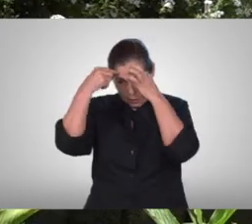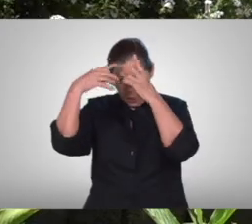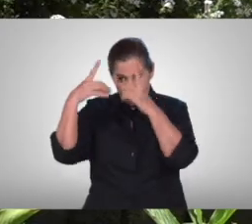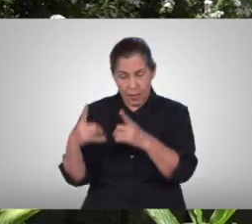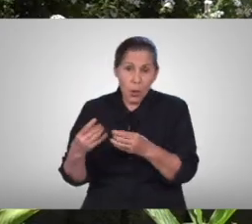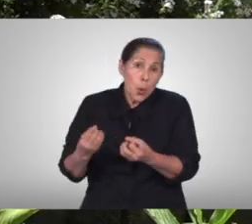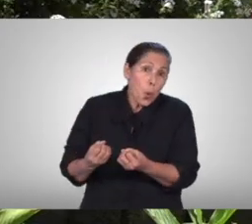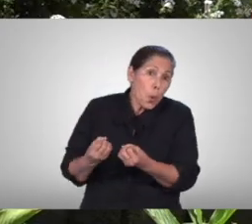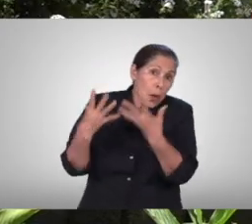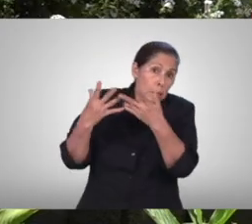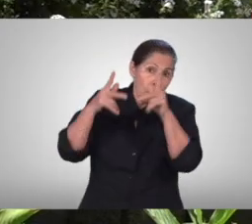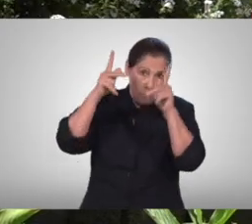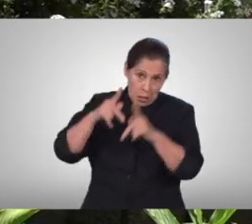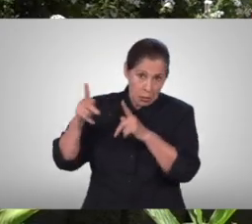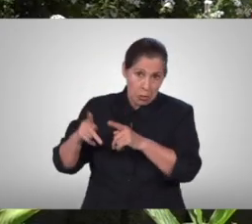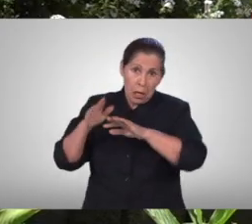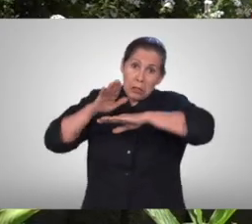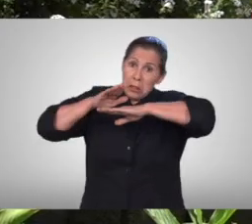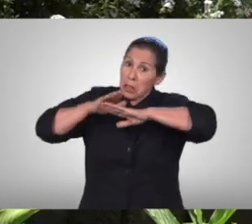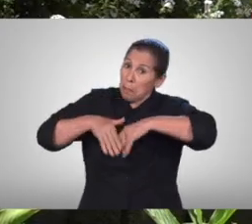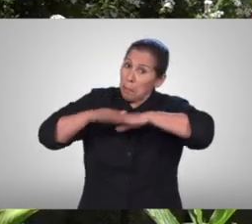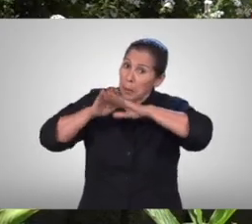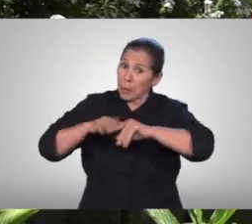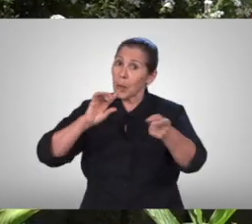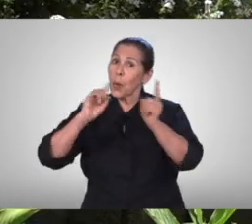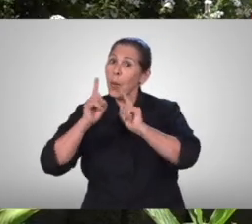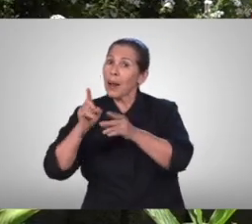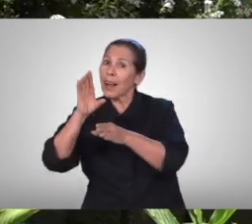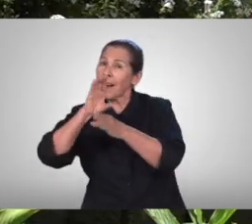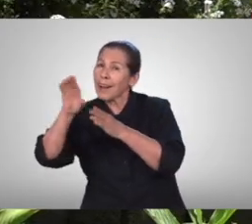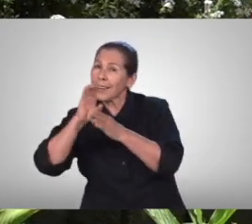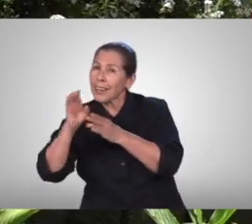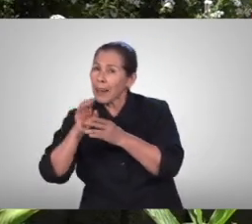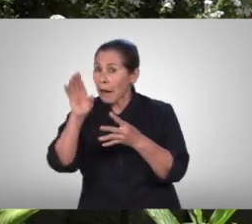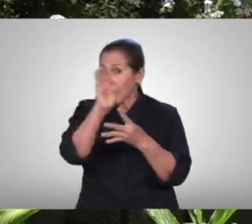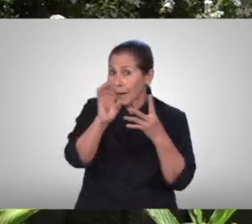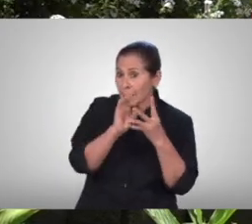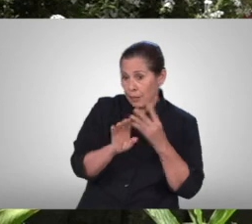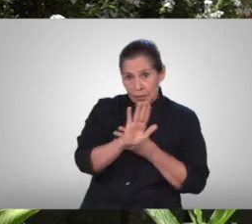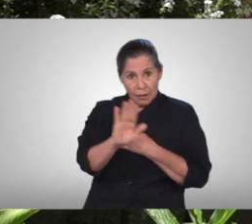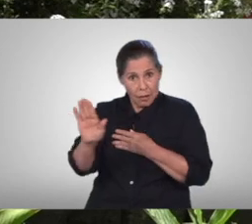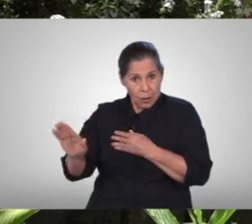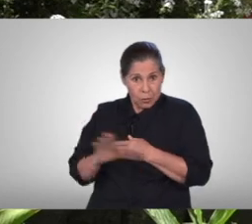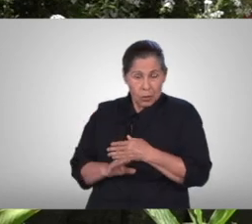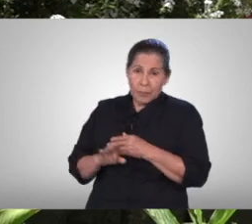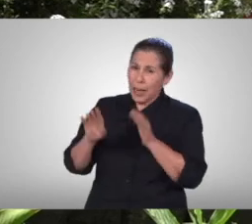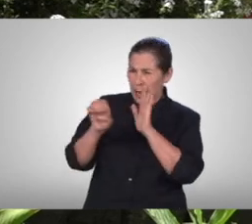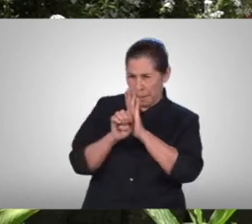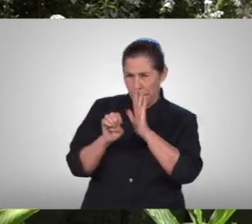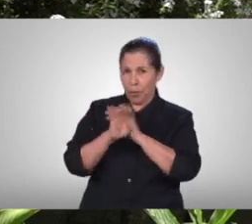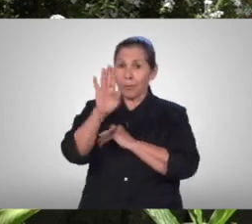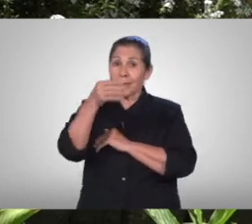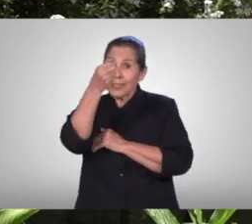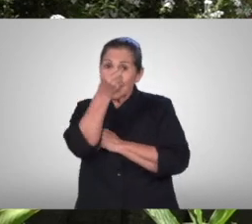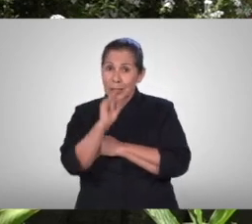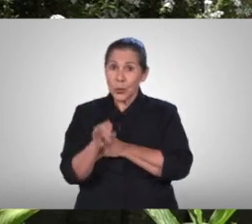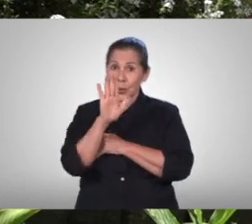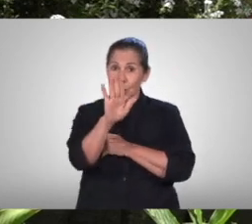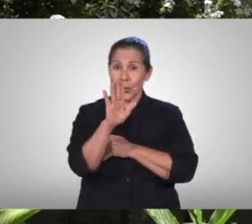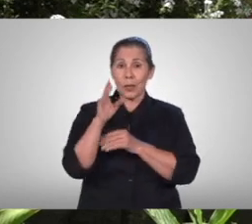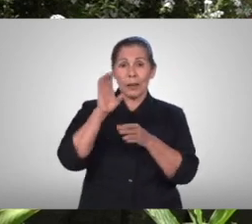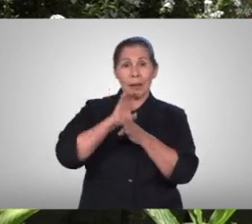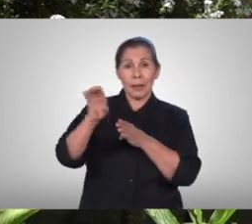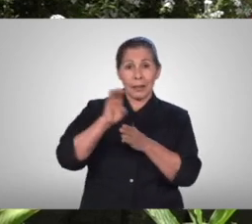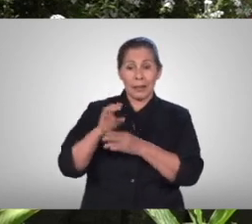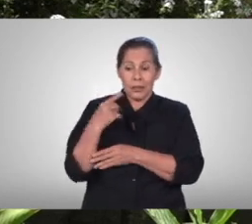características y condiciones de cada carrera o unidad académica en otras palabras es probable que en tu carrera sólo se